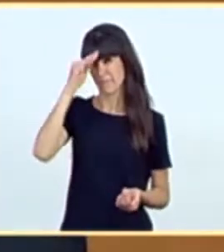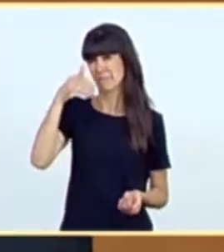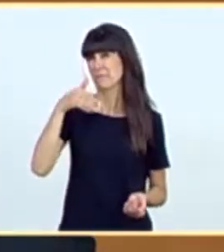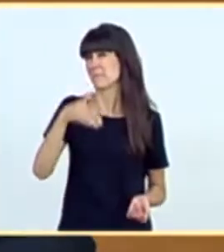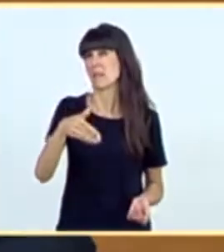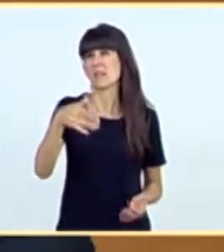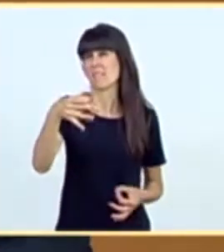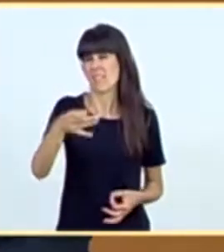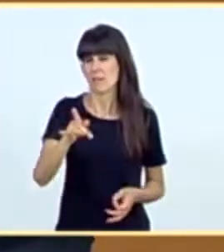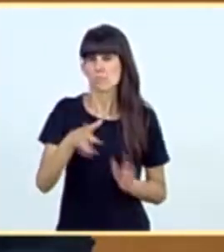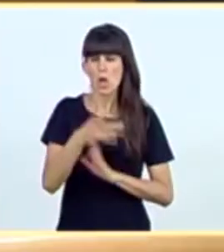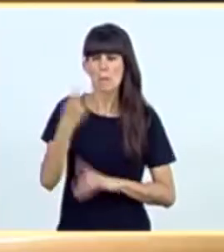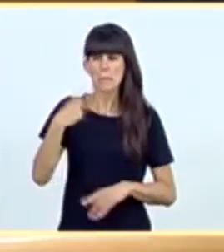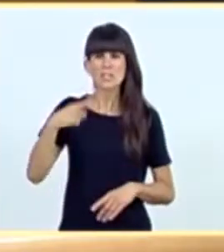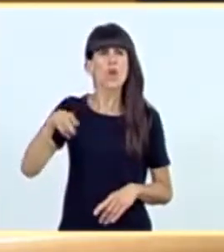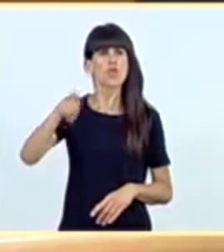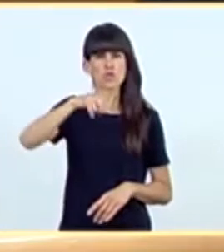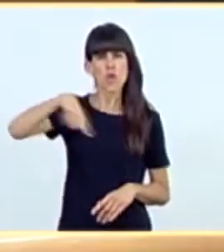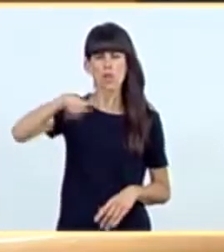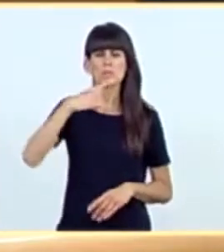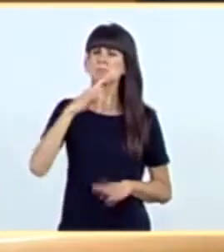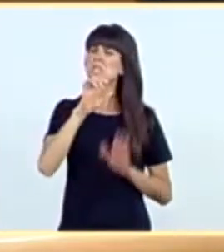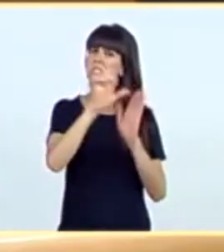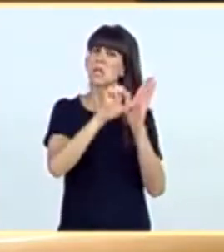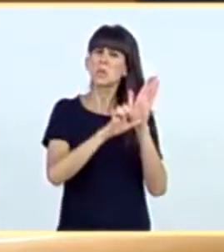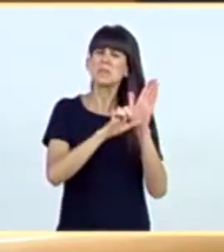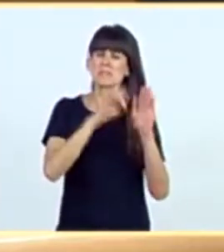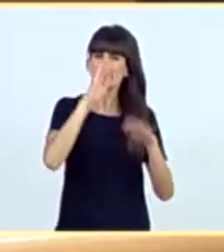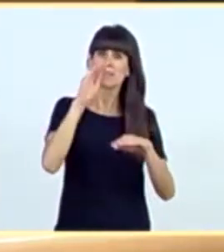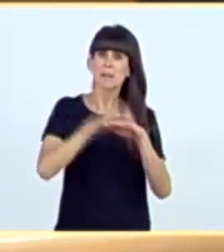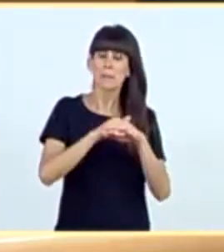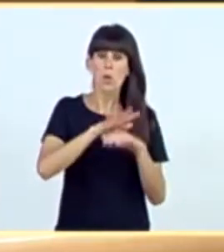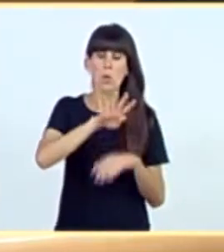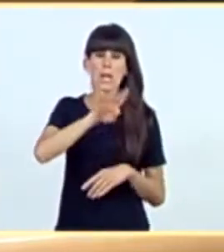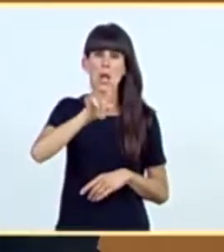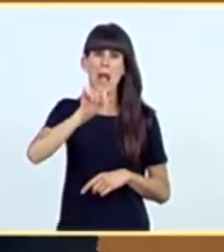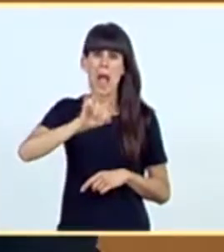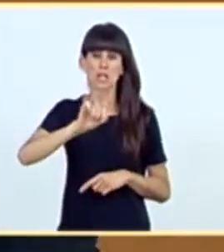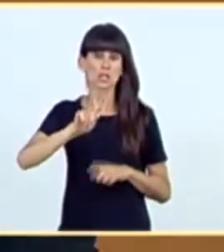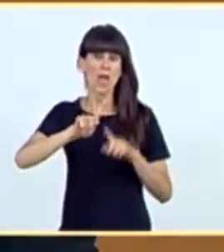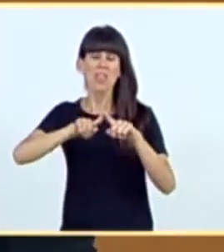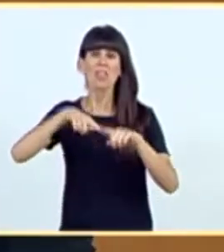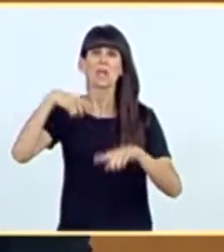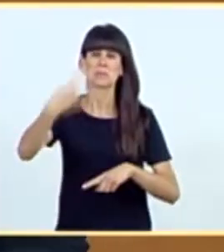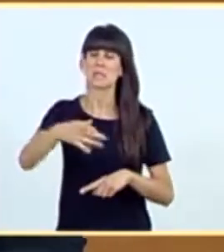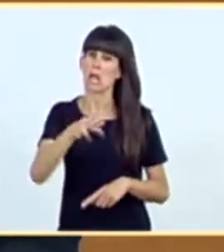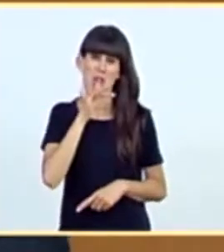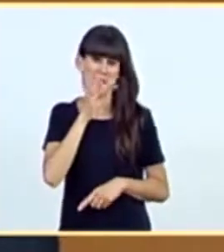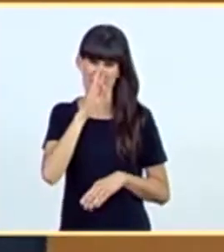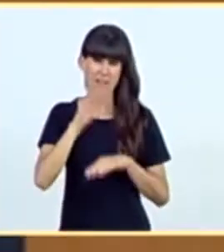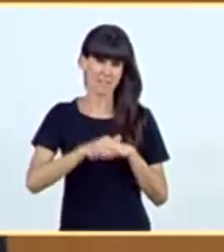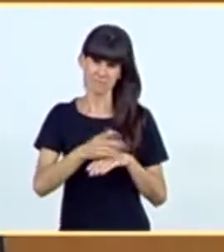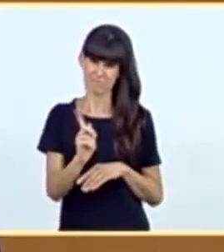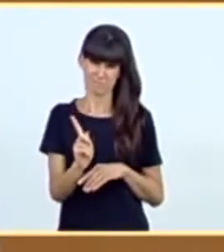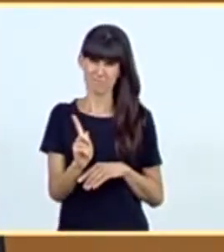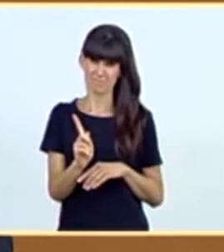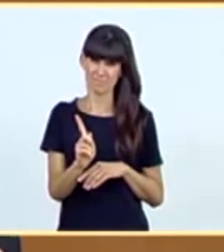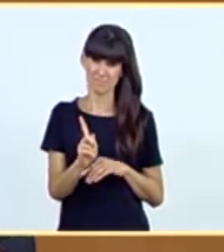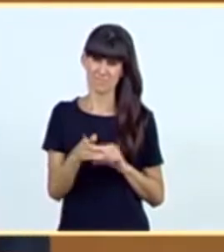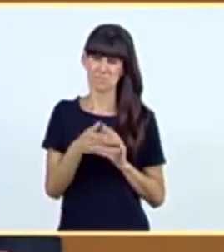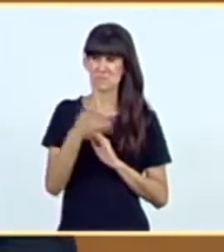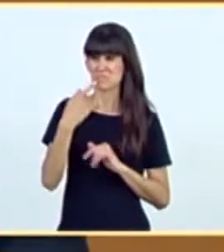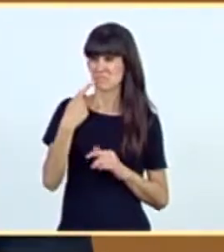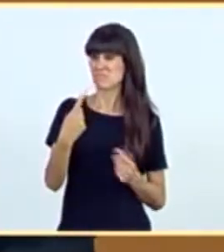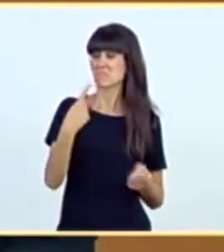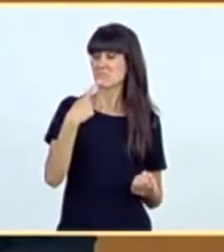los presidentes han dicho que van a cumplir con el estatuto, pero 41 años después seguimos sin cumplir. ¿Me puede decir cómo se